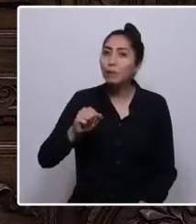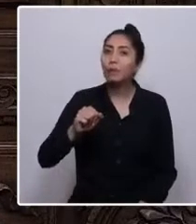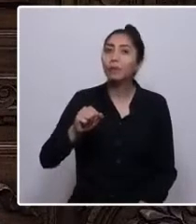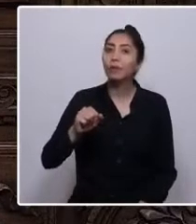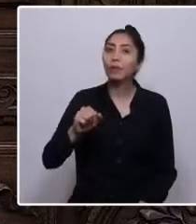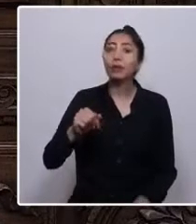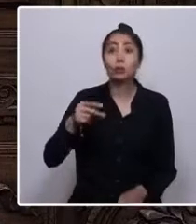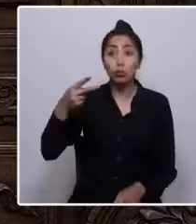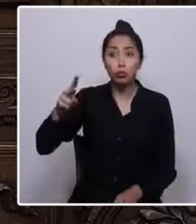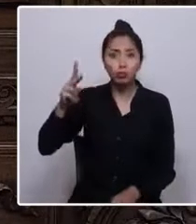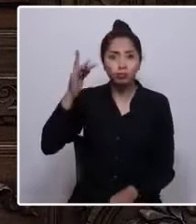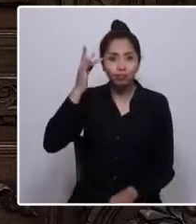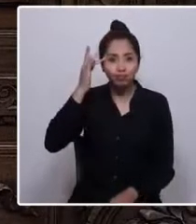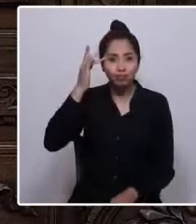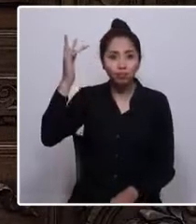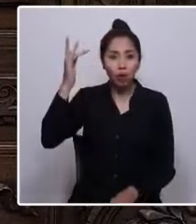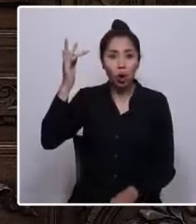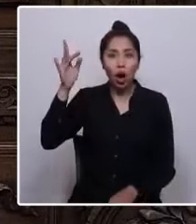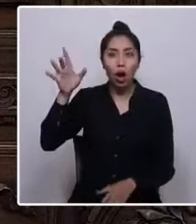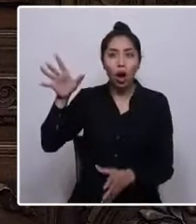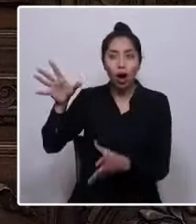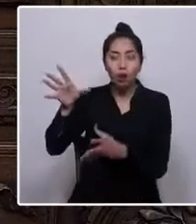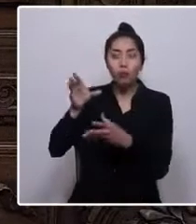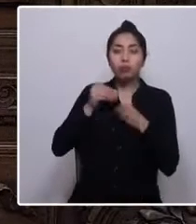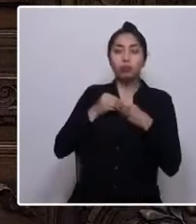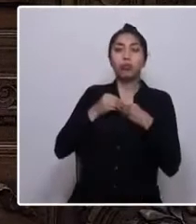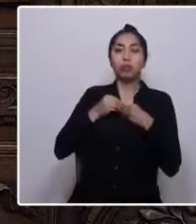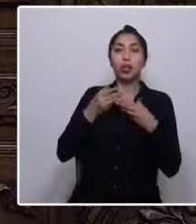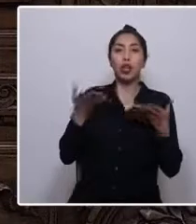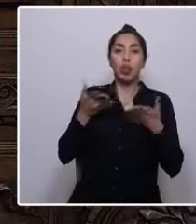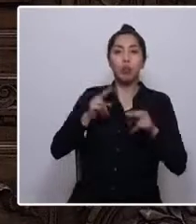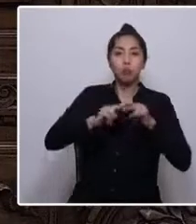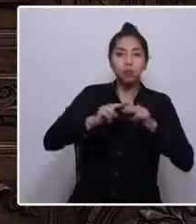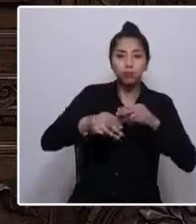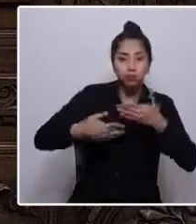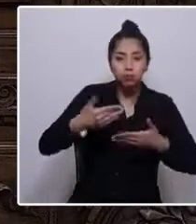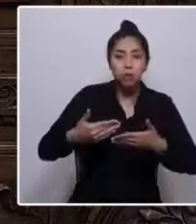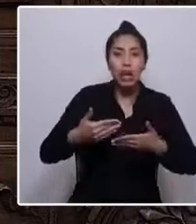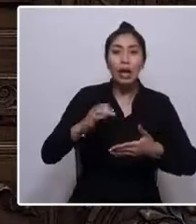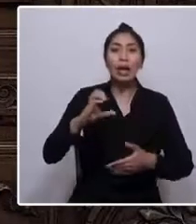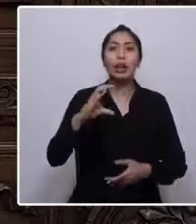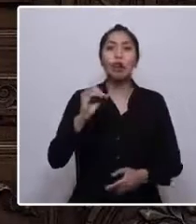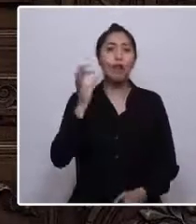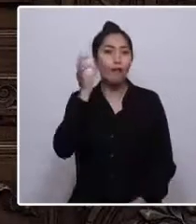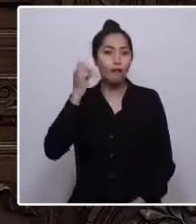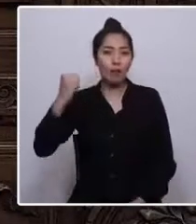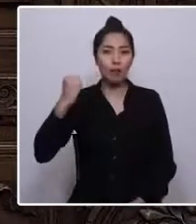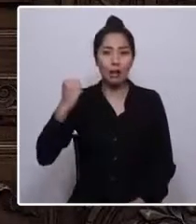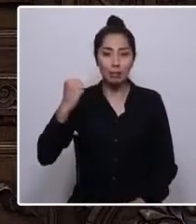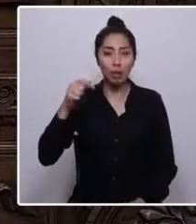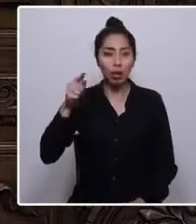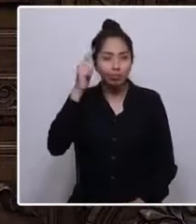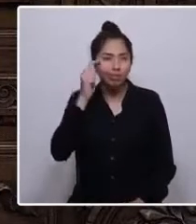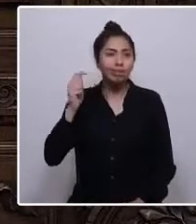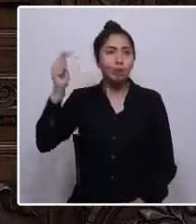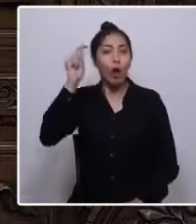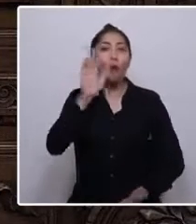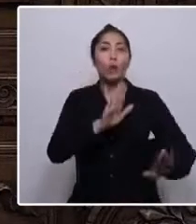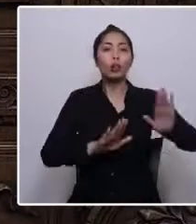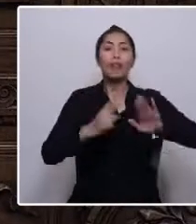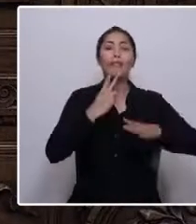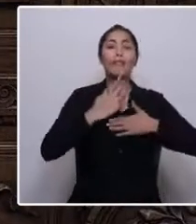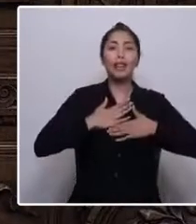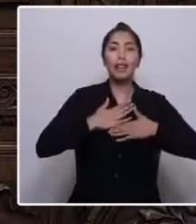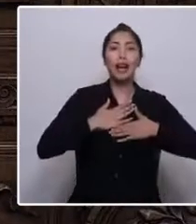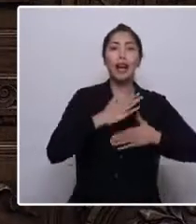sabiduría y sacrificio inspira el accionar del ecofeminismo, teoría social que pone en acción la protección de la vida y los ecosistemas.